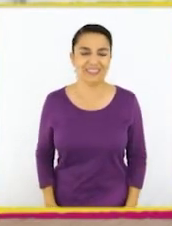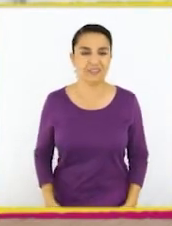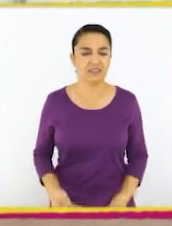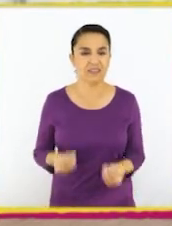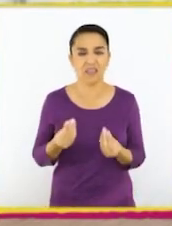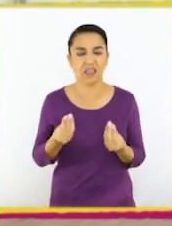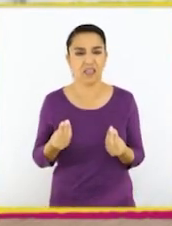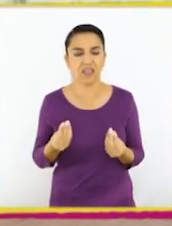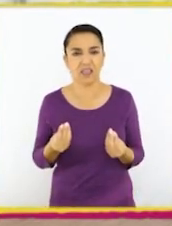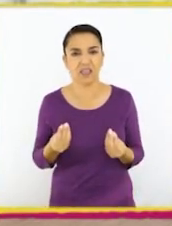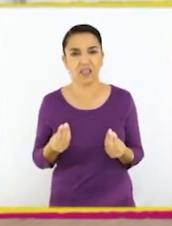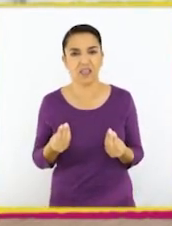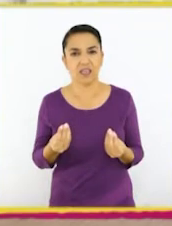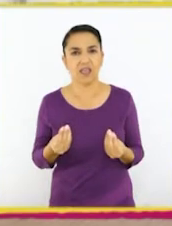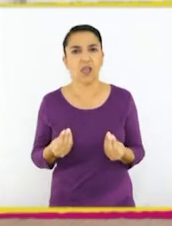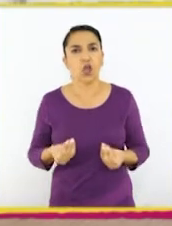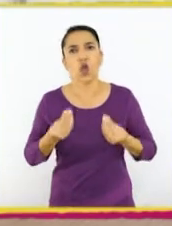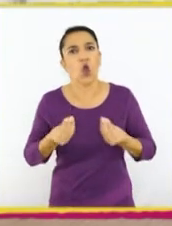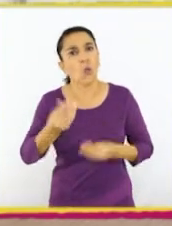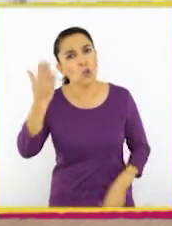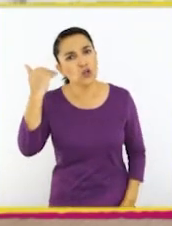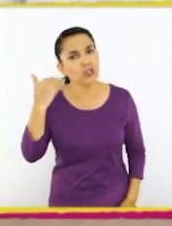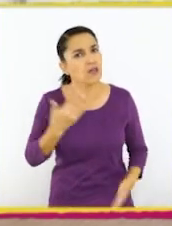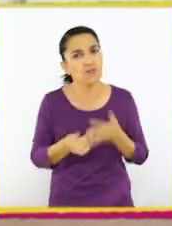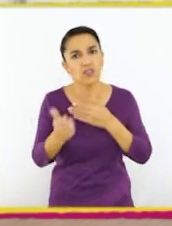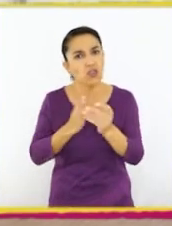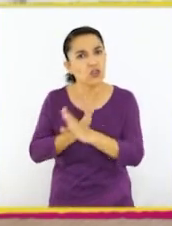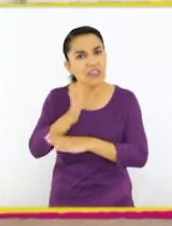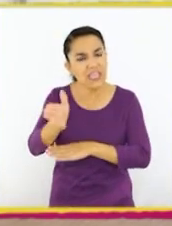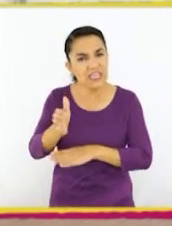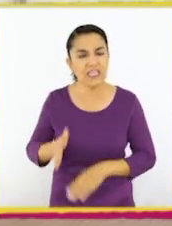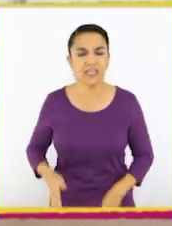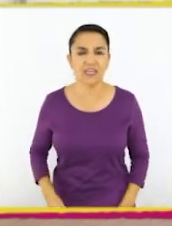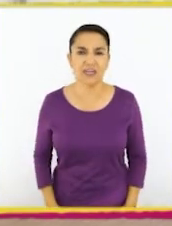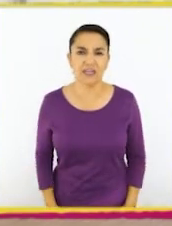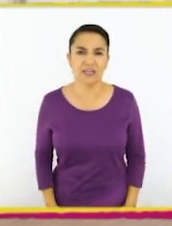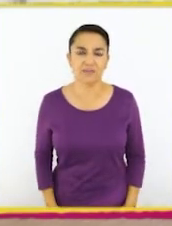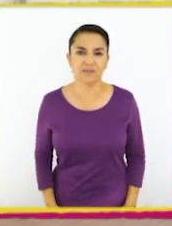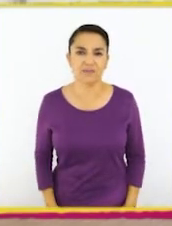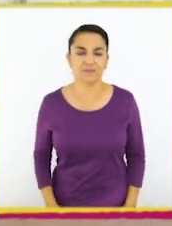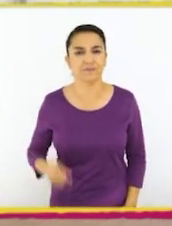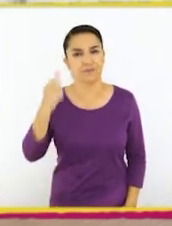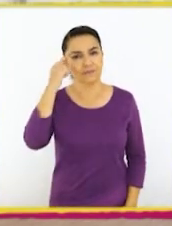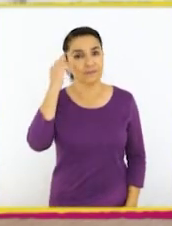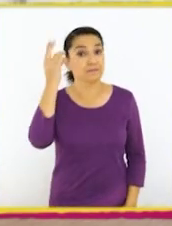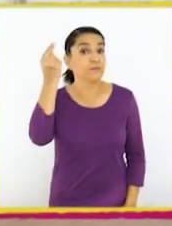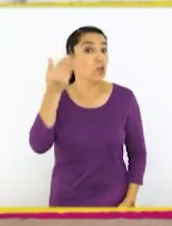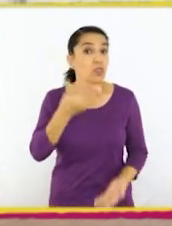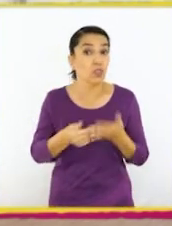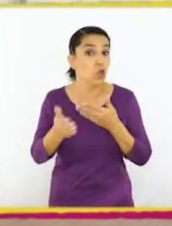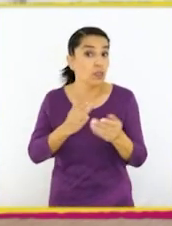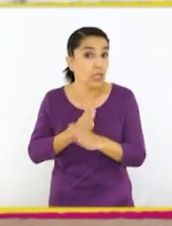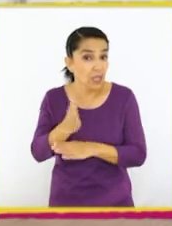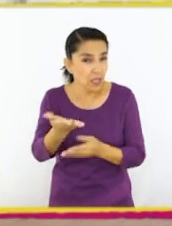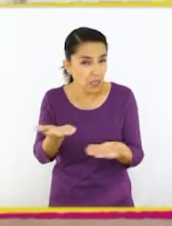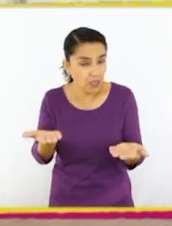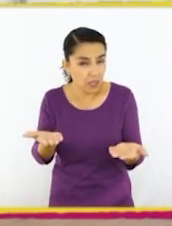¿Qué? ¿Cómo que no sabía dónde ir? ¿Se les ocurre dónde puede ir?